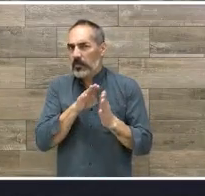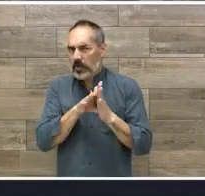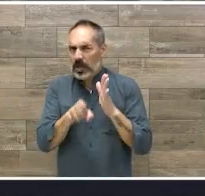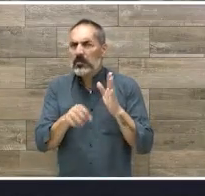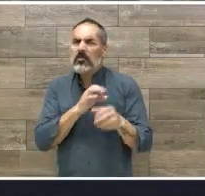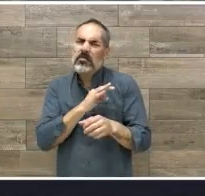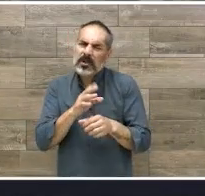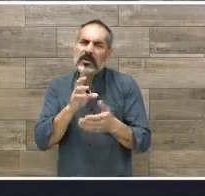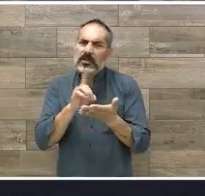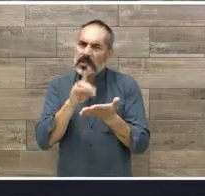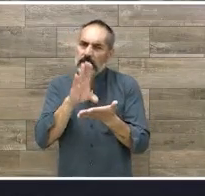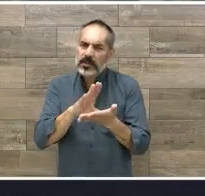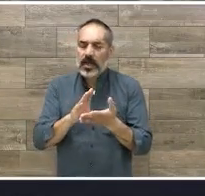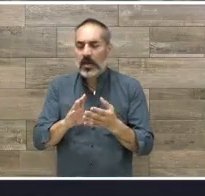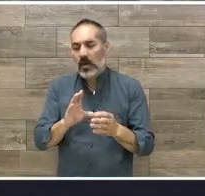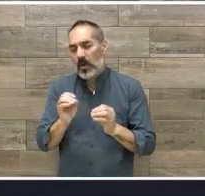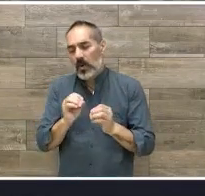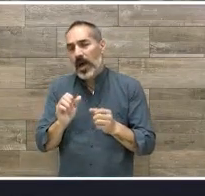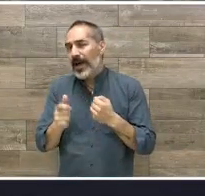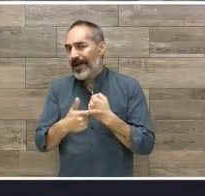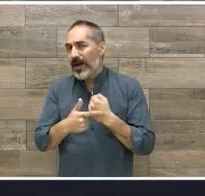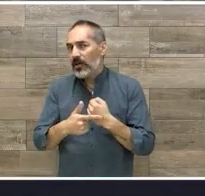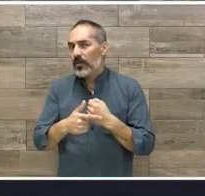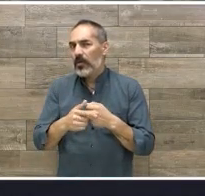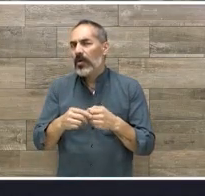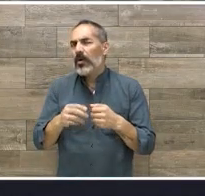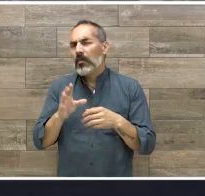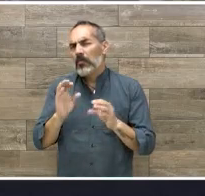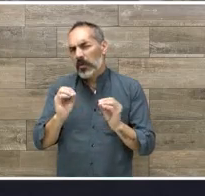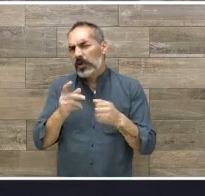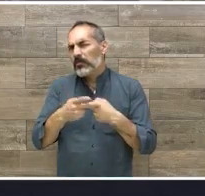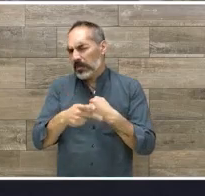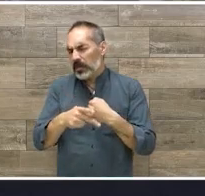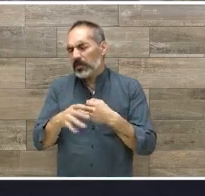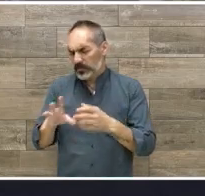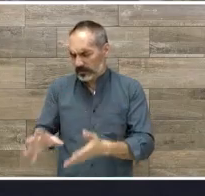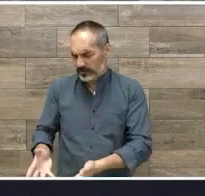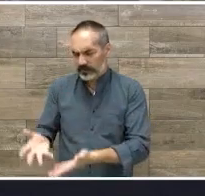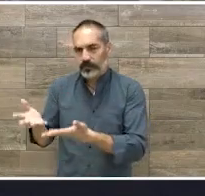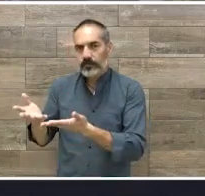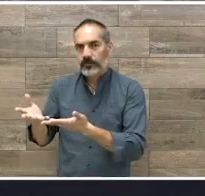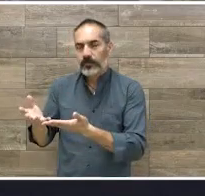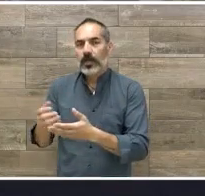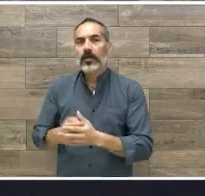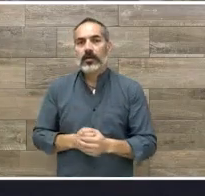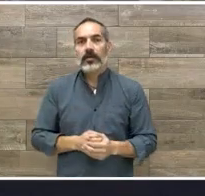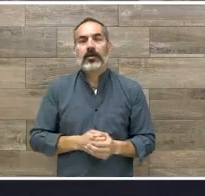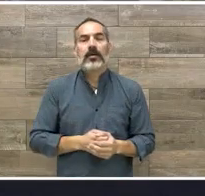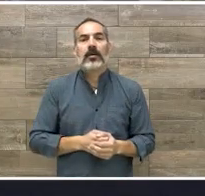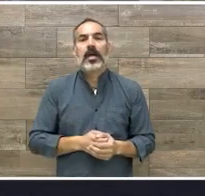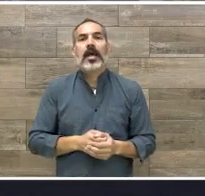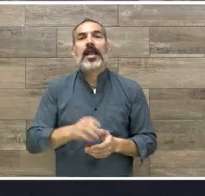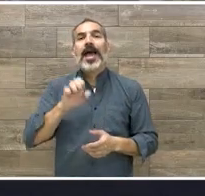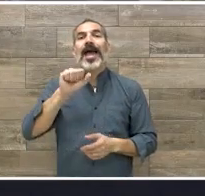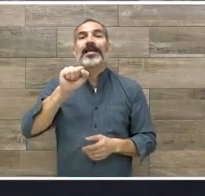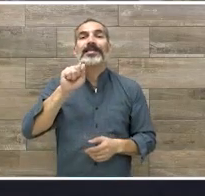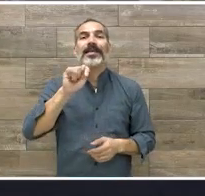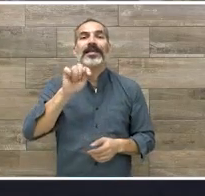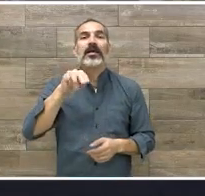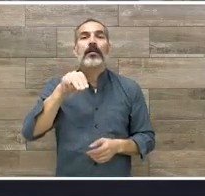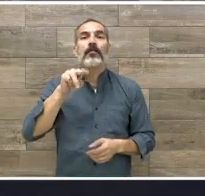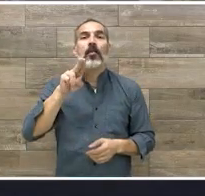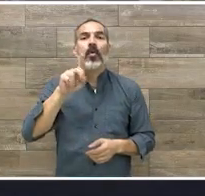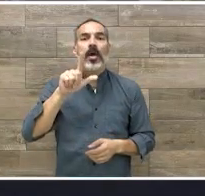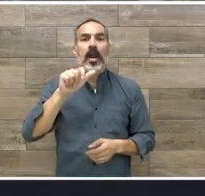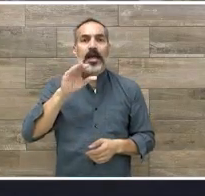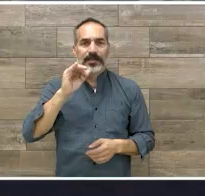la distinción entonces es que la estimulación es para ambos niños con la finalidad de prevenir